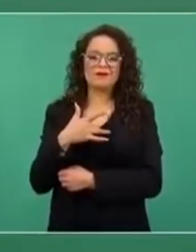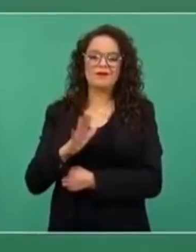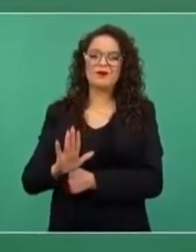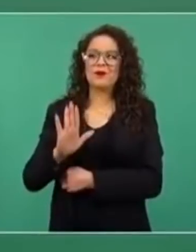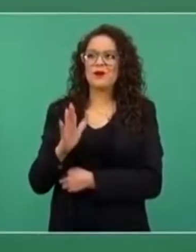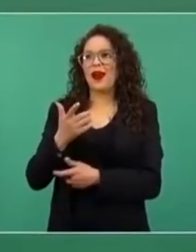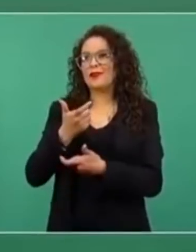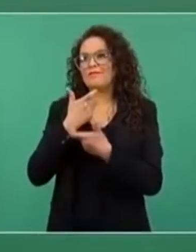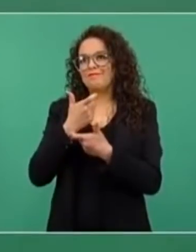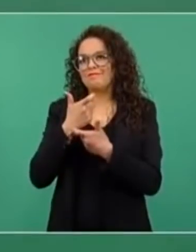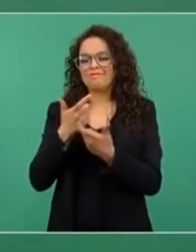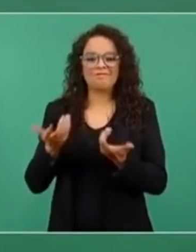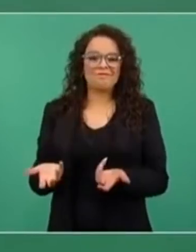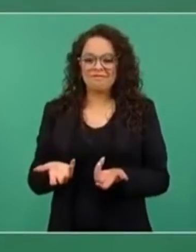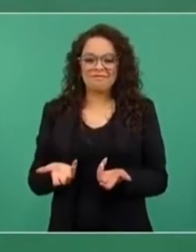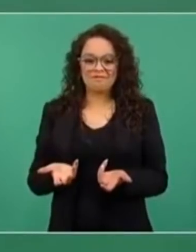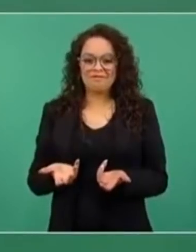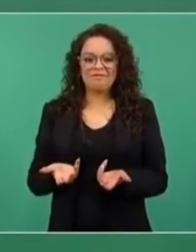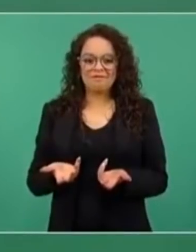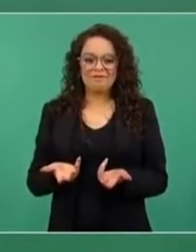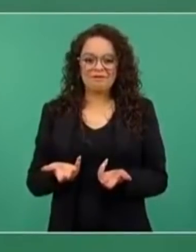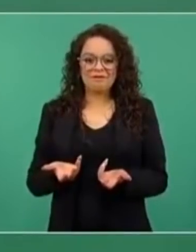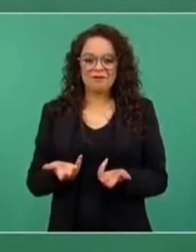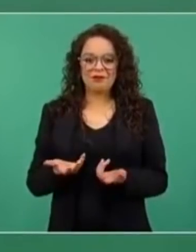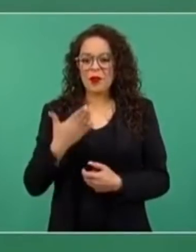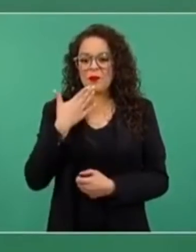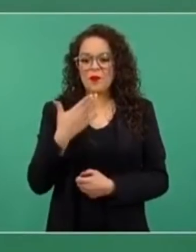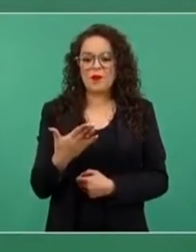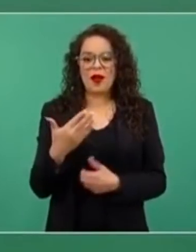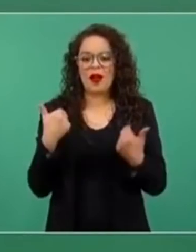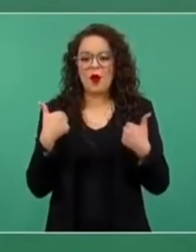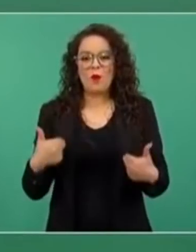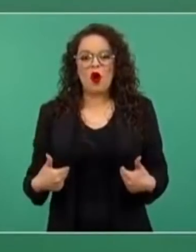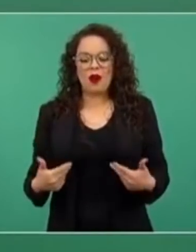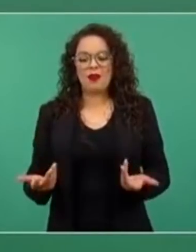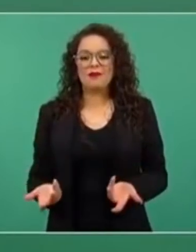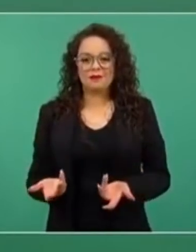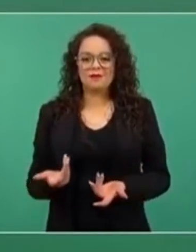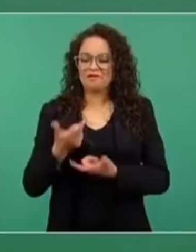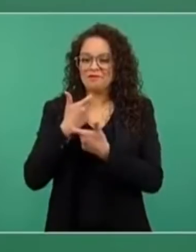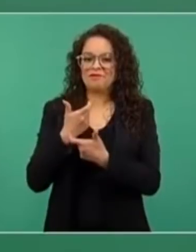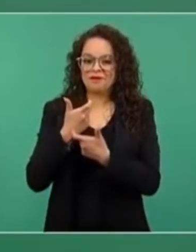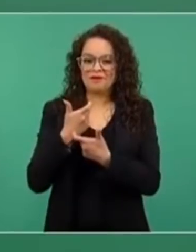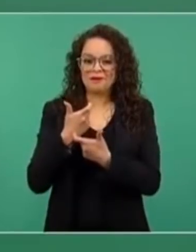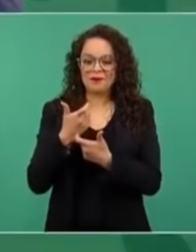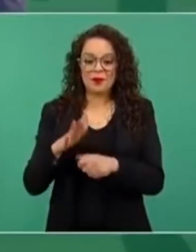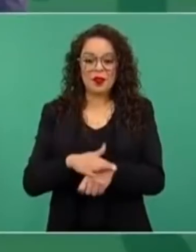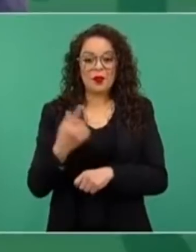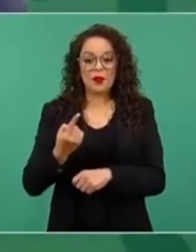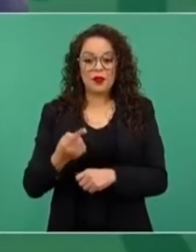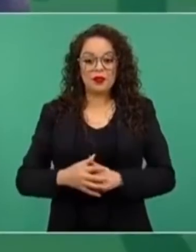son